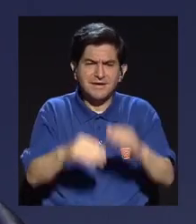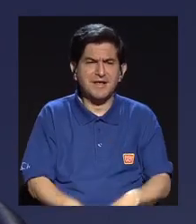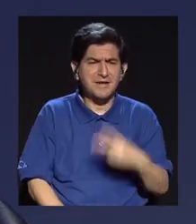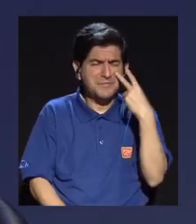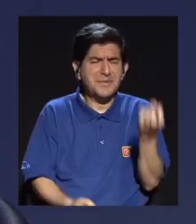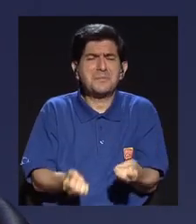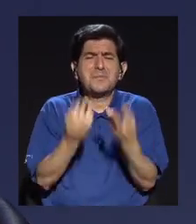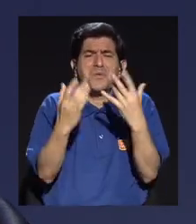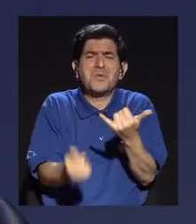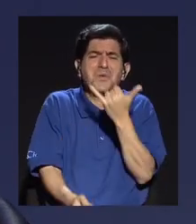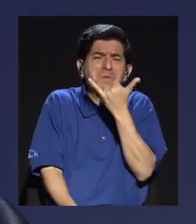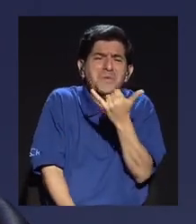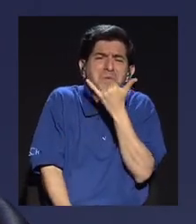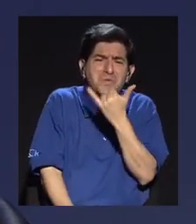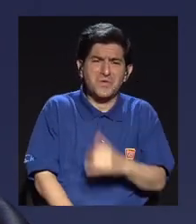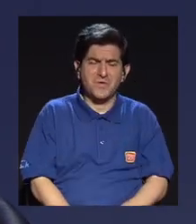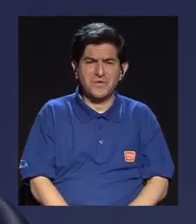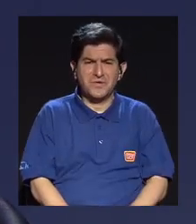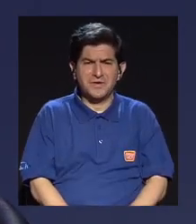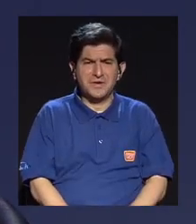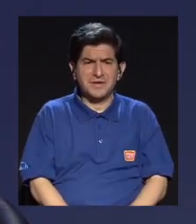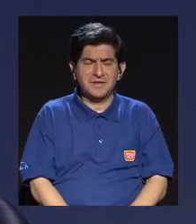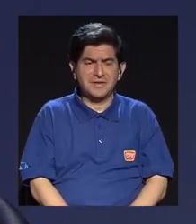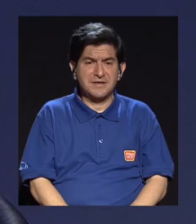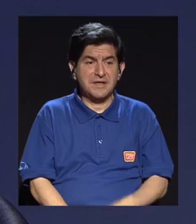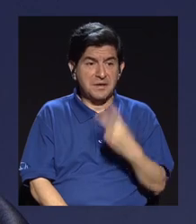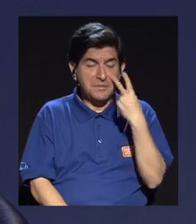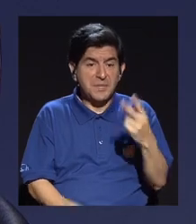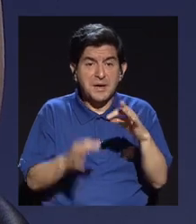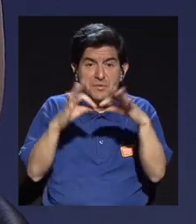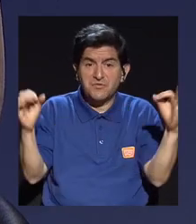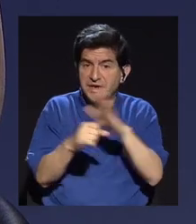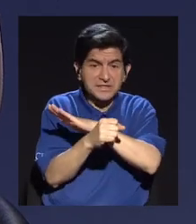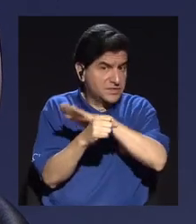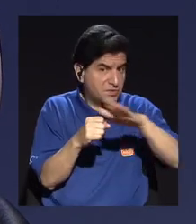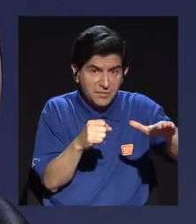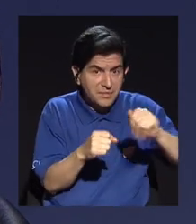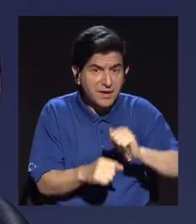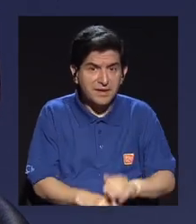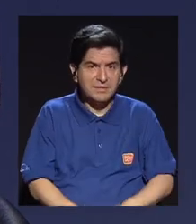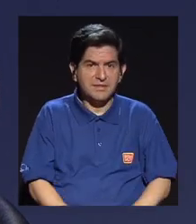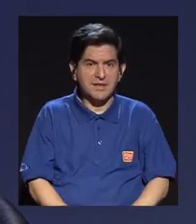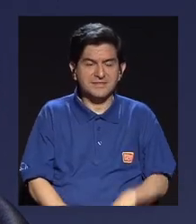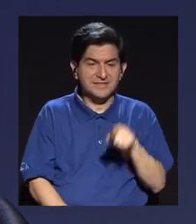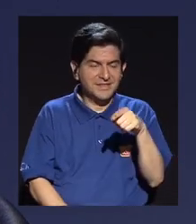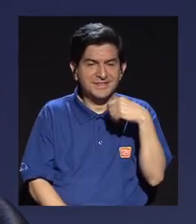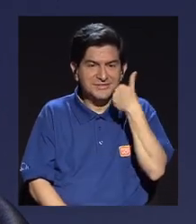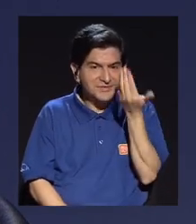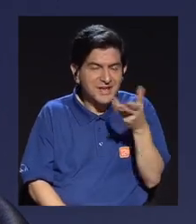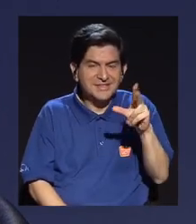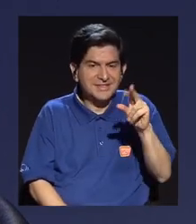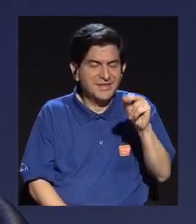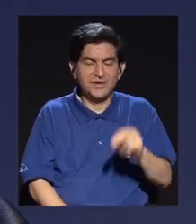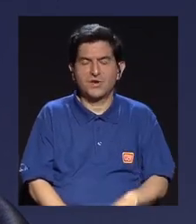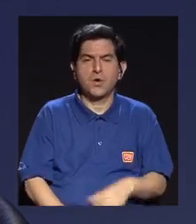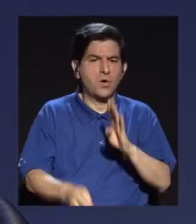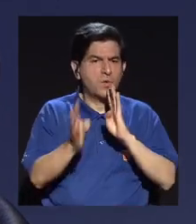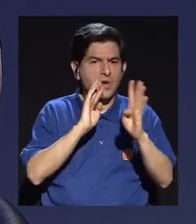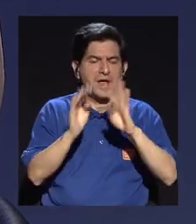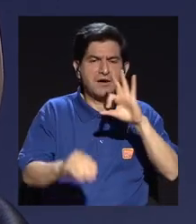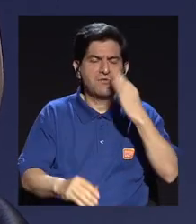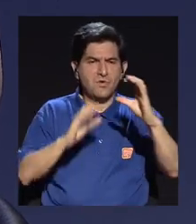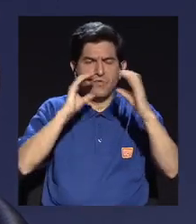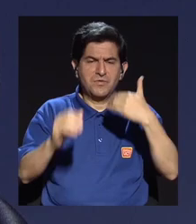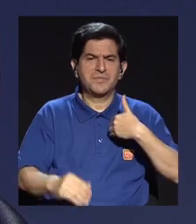vemos un montón de errores, vemos un montón de dedazos y vemos frases incompletas porque no es fácil. Y le estoy